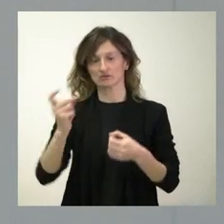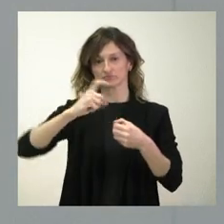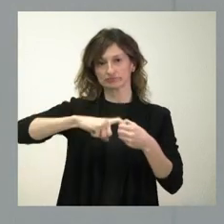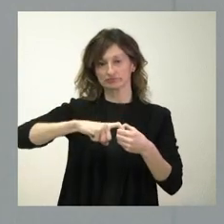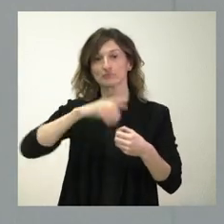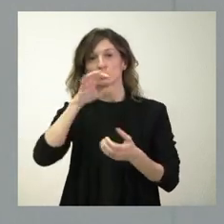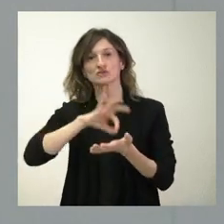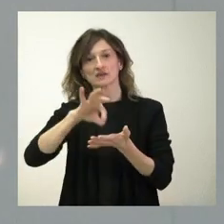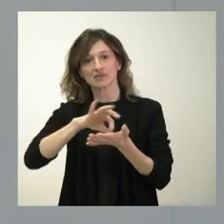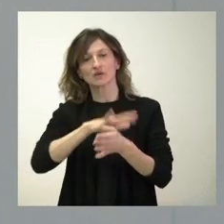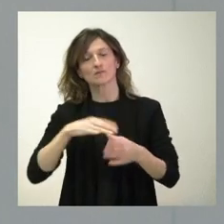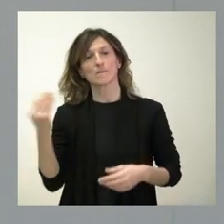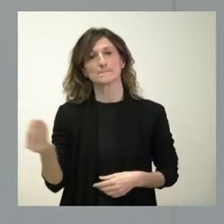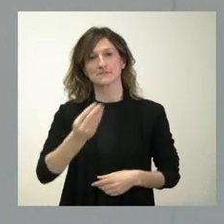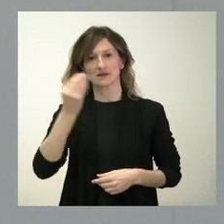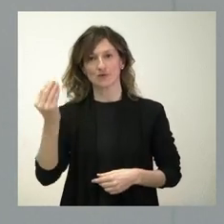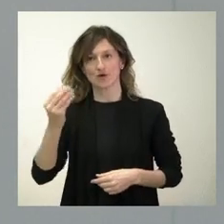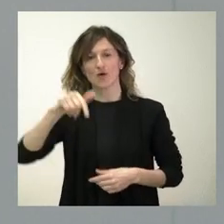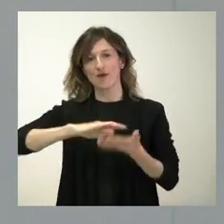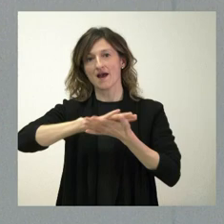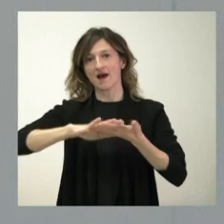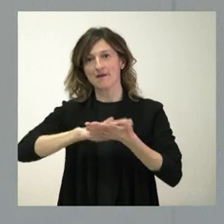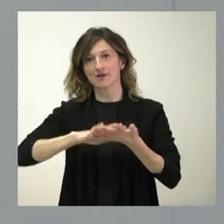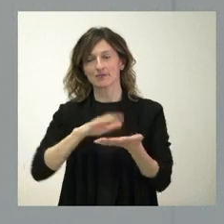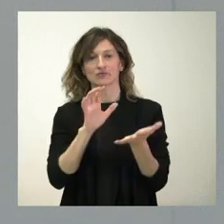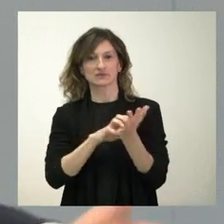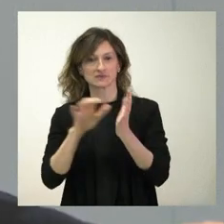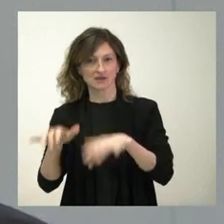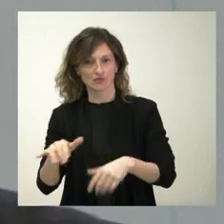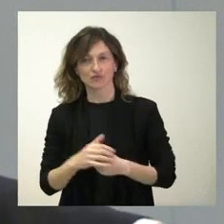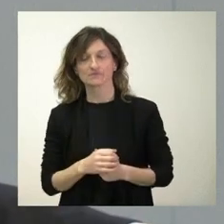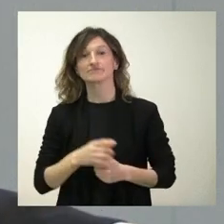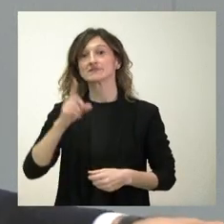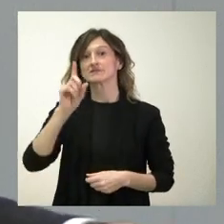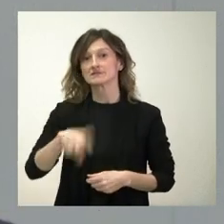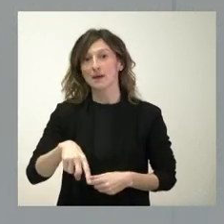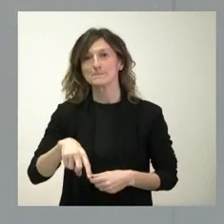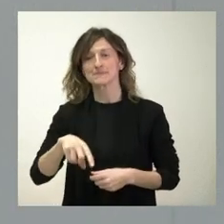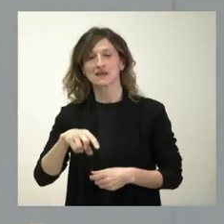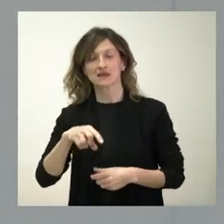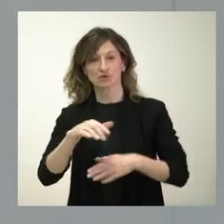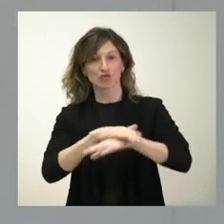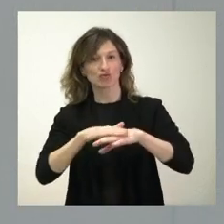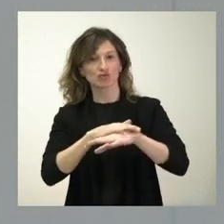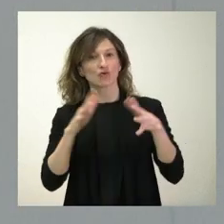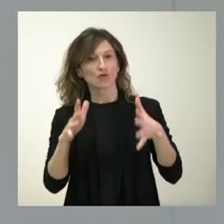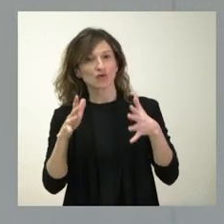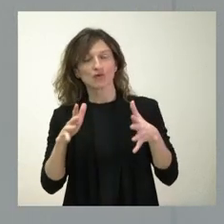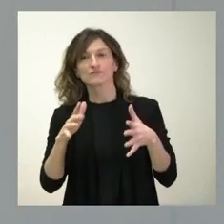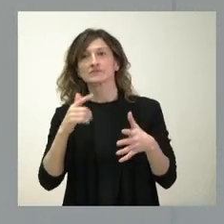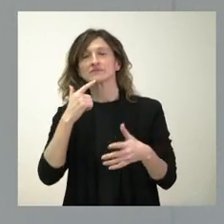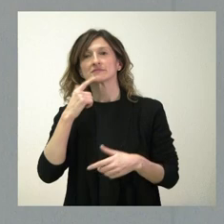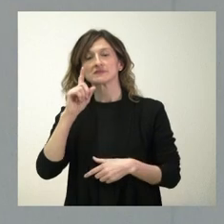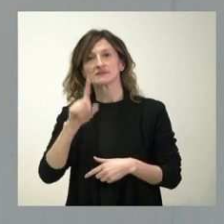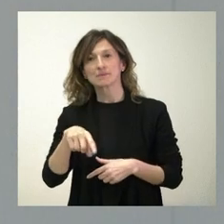seguimos mejorando. Es de lo que hablamos hoy en nuestra comunidad autónoma, de lo que también es el reflejo este Consejo de Gobierno, que, como ven, ustedes es un Consejo de